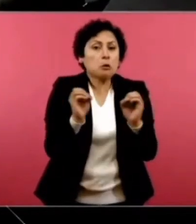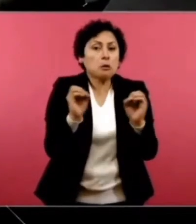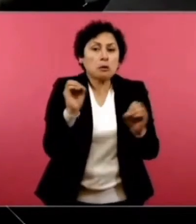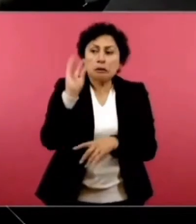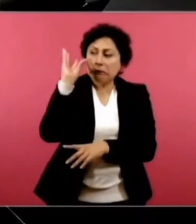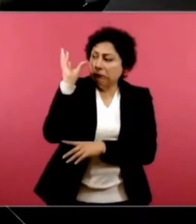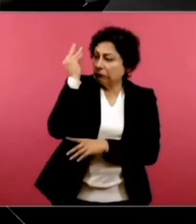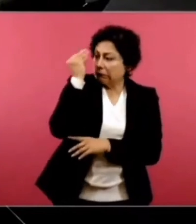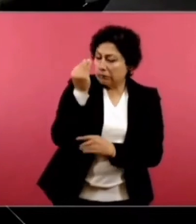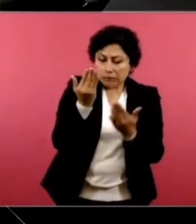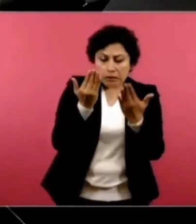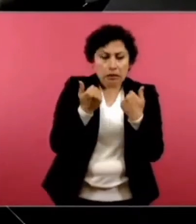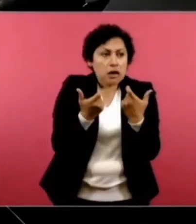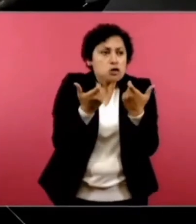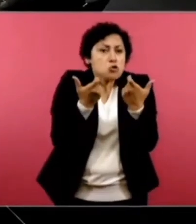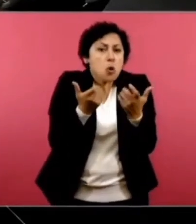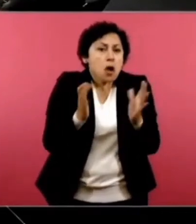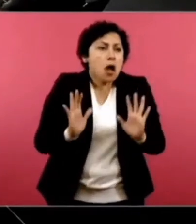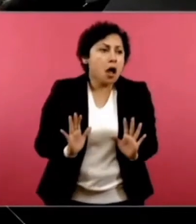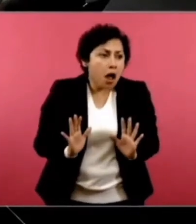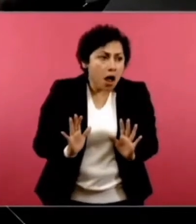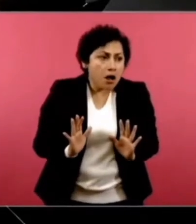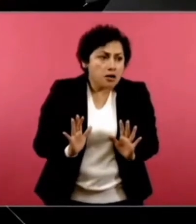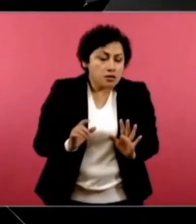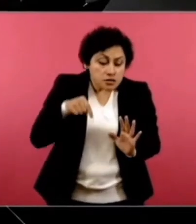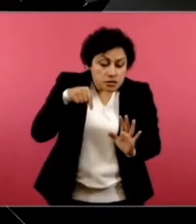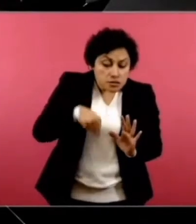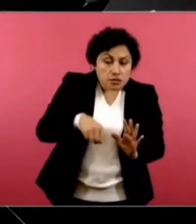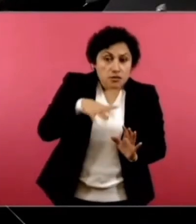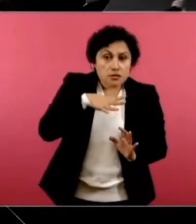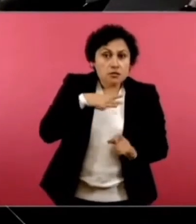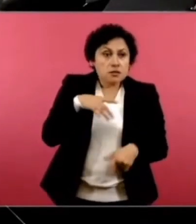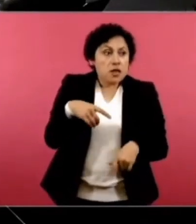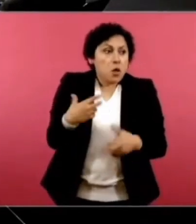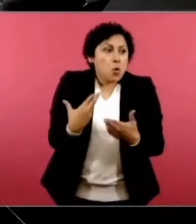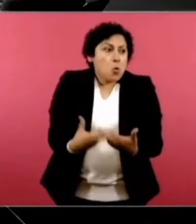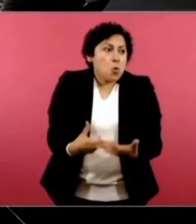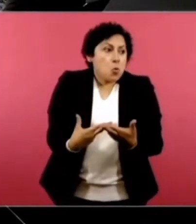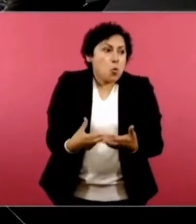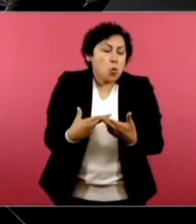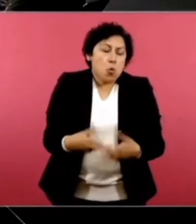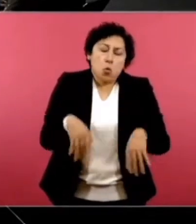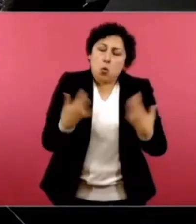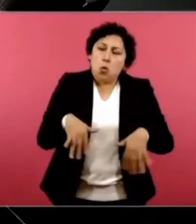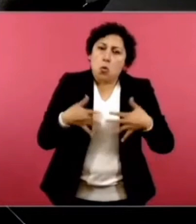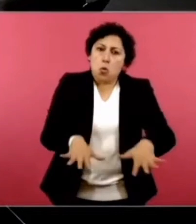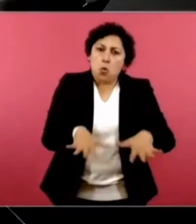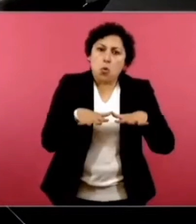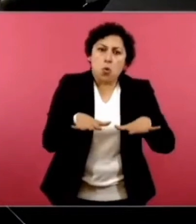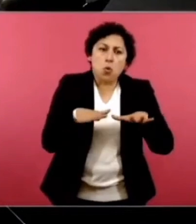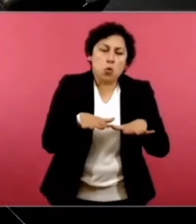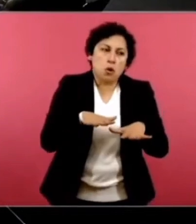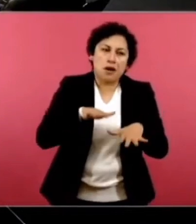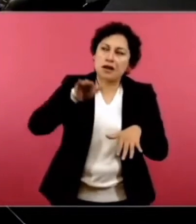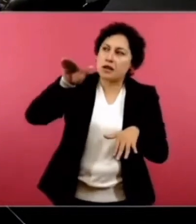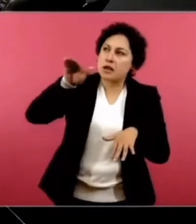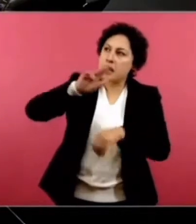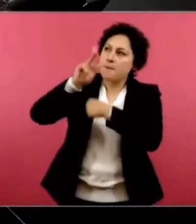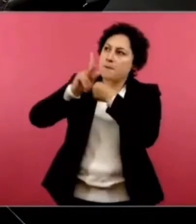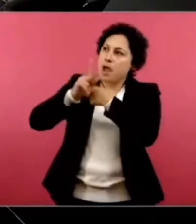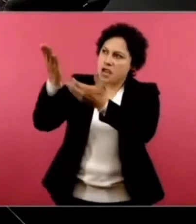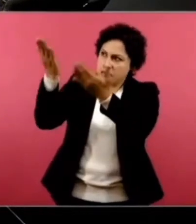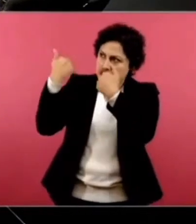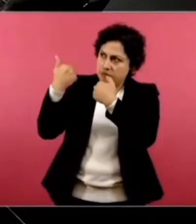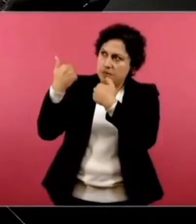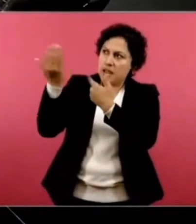debíamos de permitir que llegara la inversión extranjera y que nos trajeran